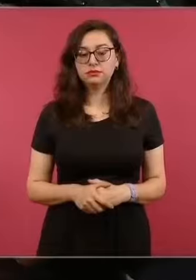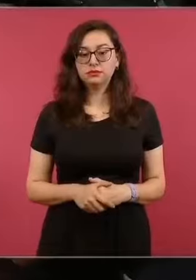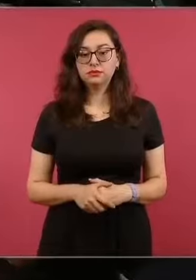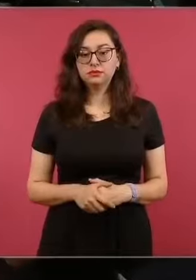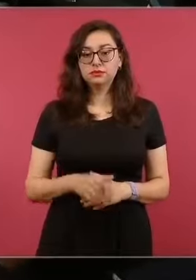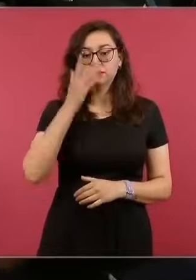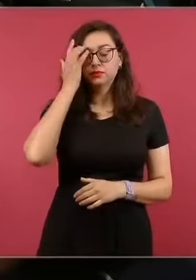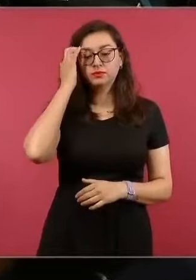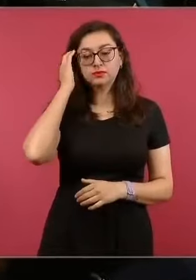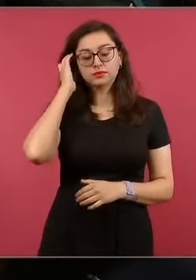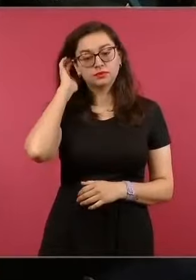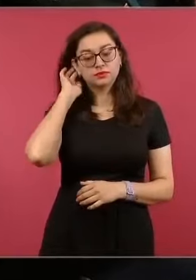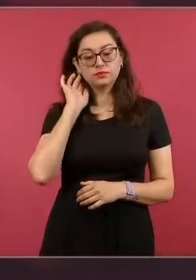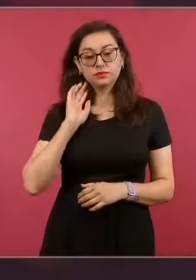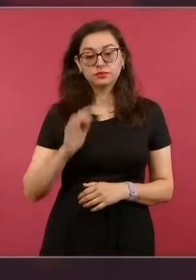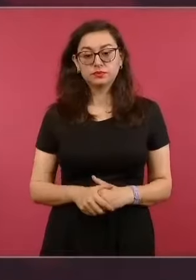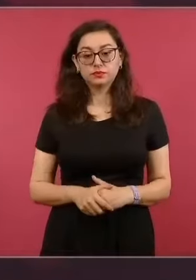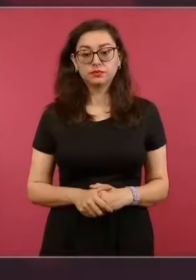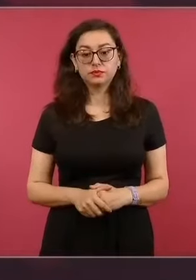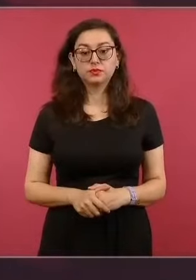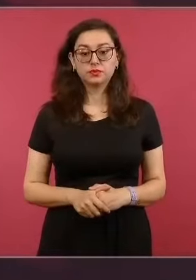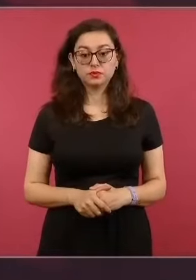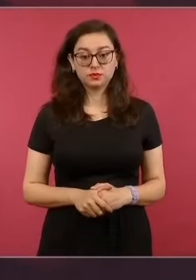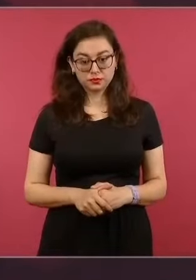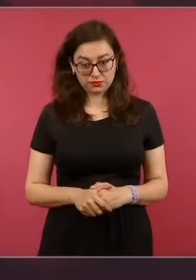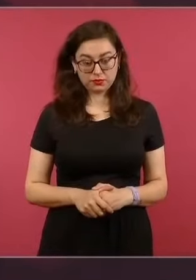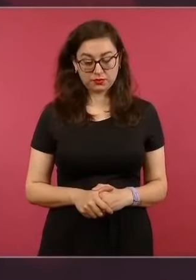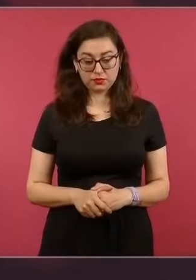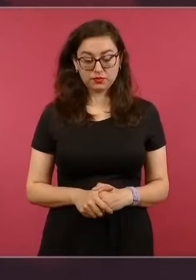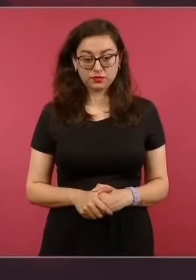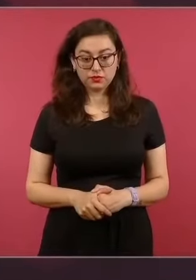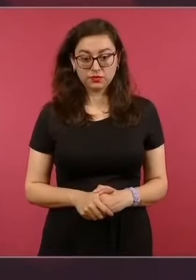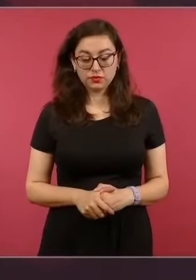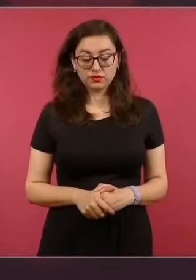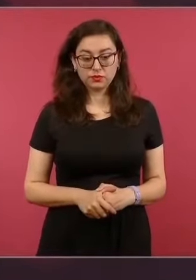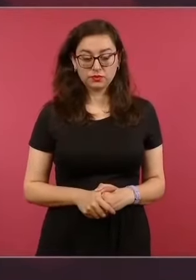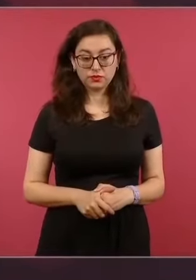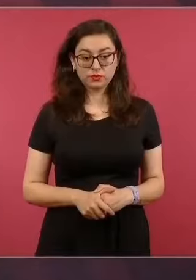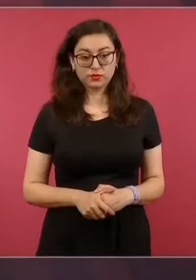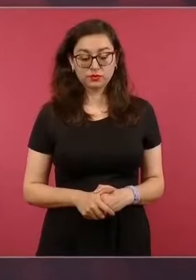Pero cuando estaba la campaña de